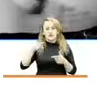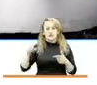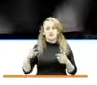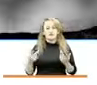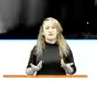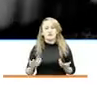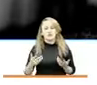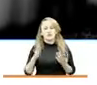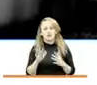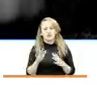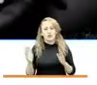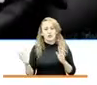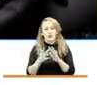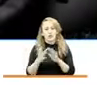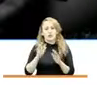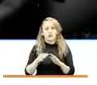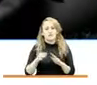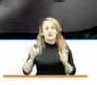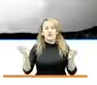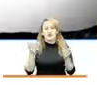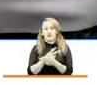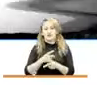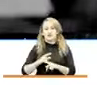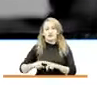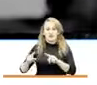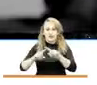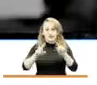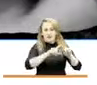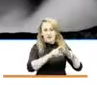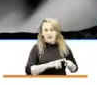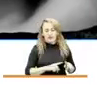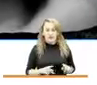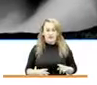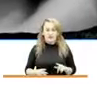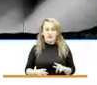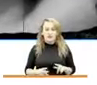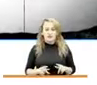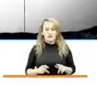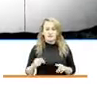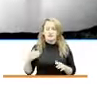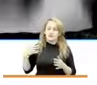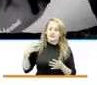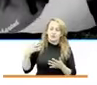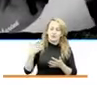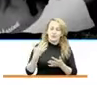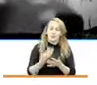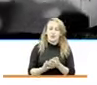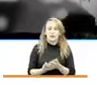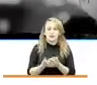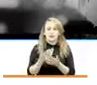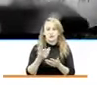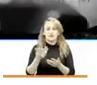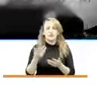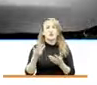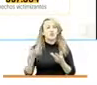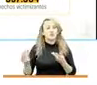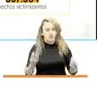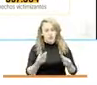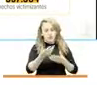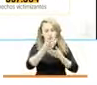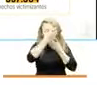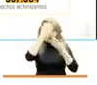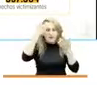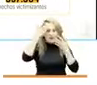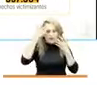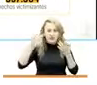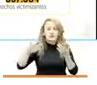fenómeno de las diversas violencias que fueron cometidas, de hechos cometidos por grupos guerrilleros, grupos